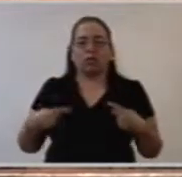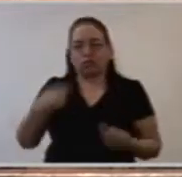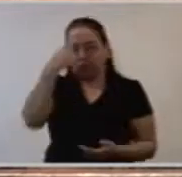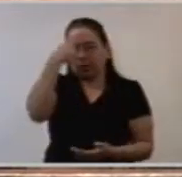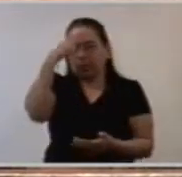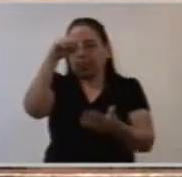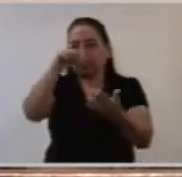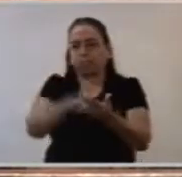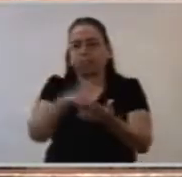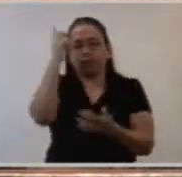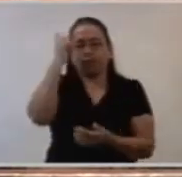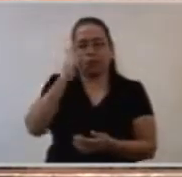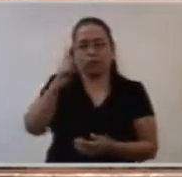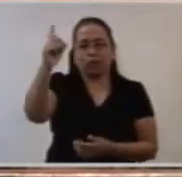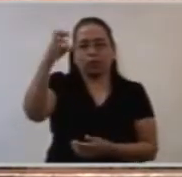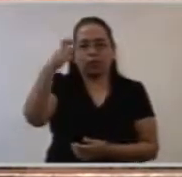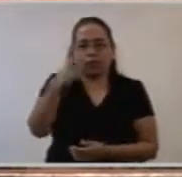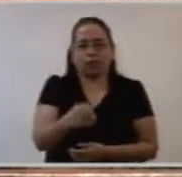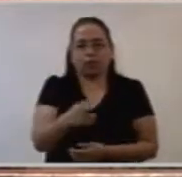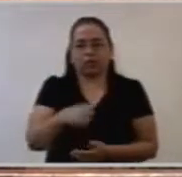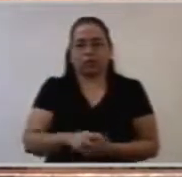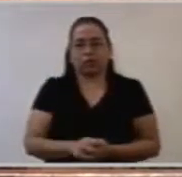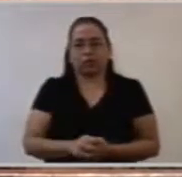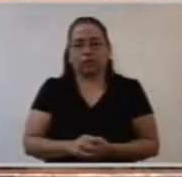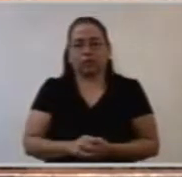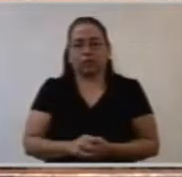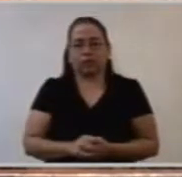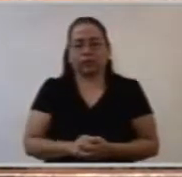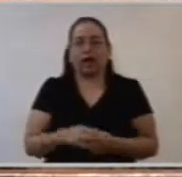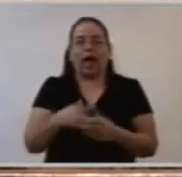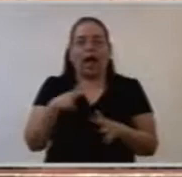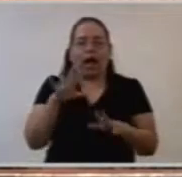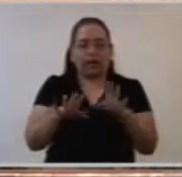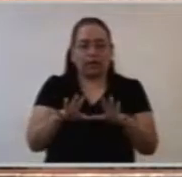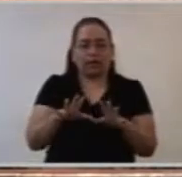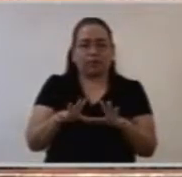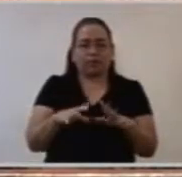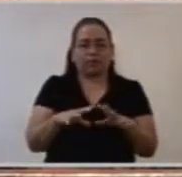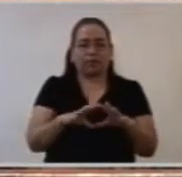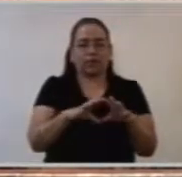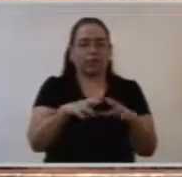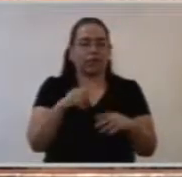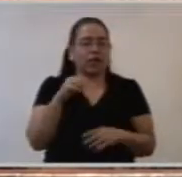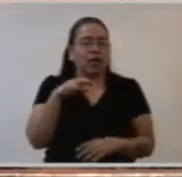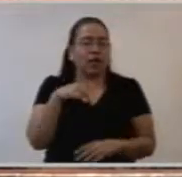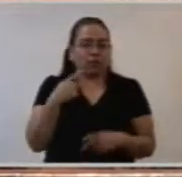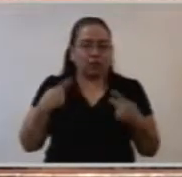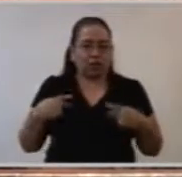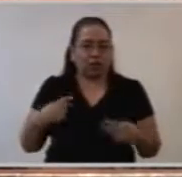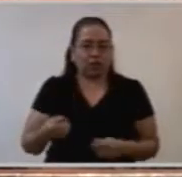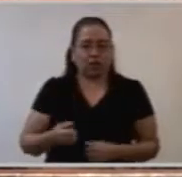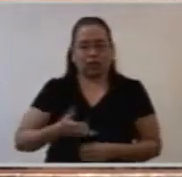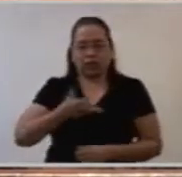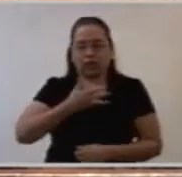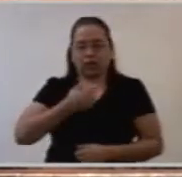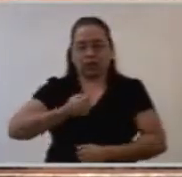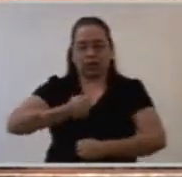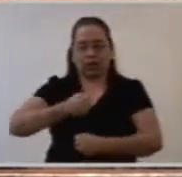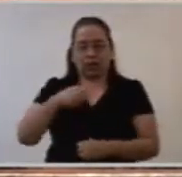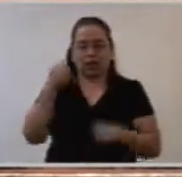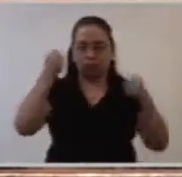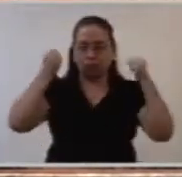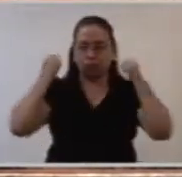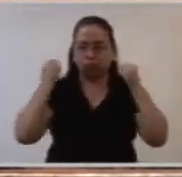peligroso entre la Iglesia y el poder. Hoy nos dio